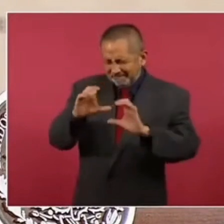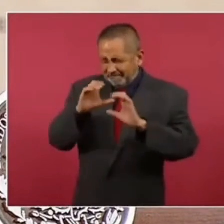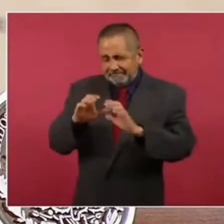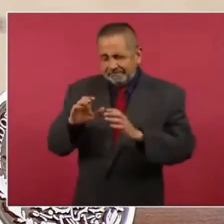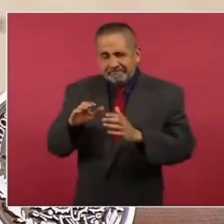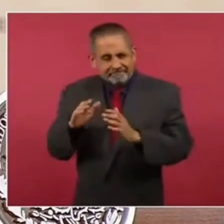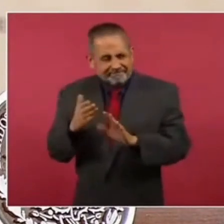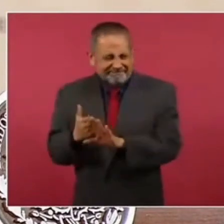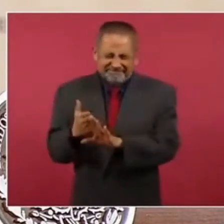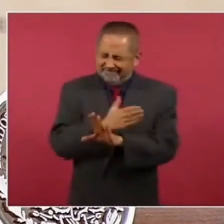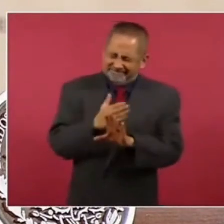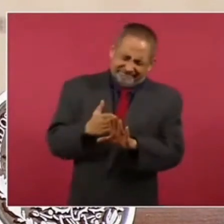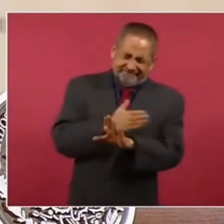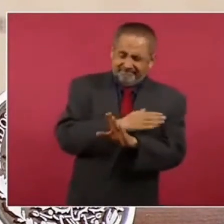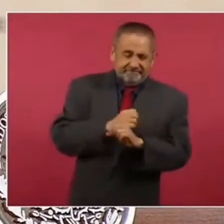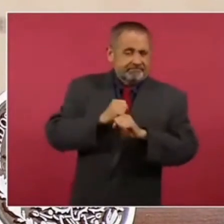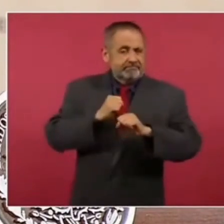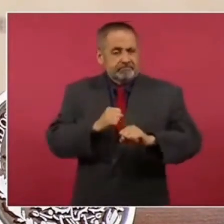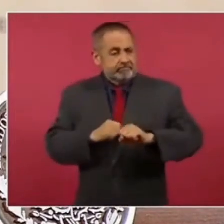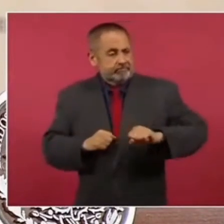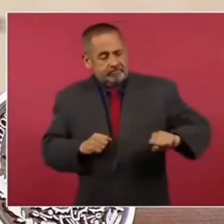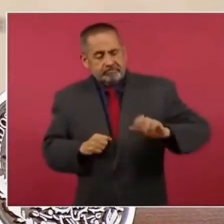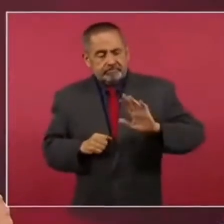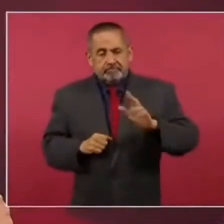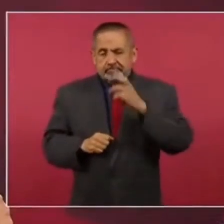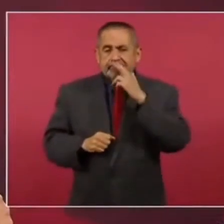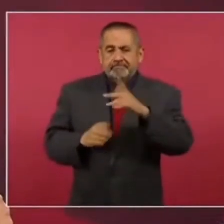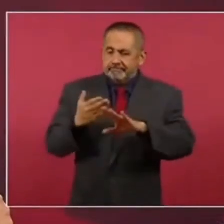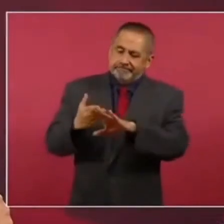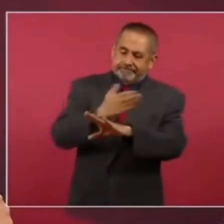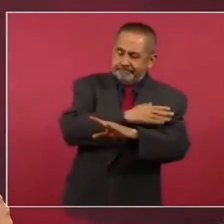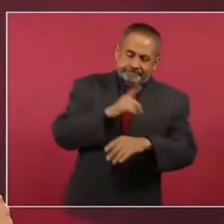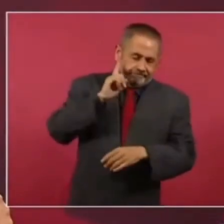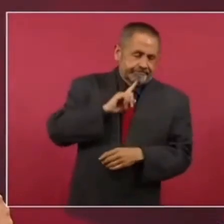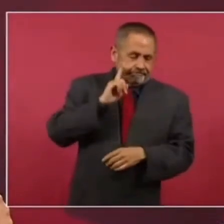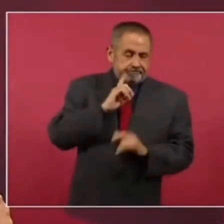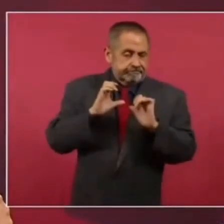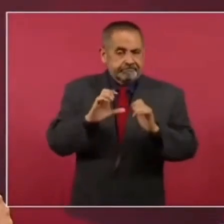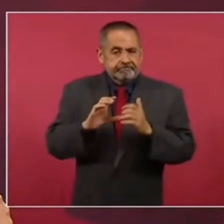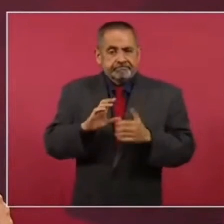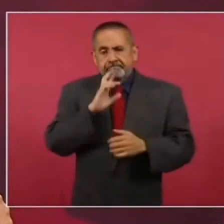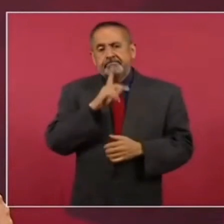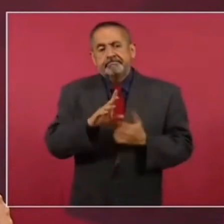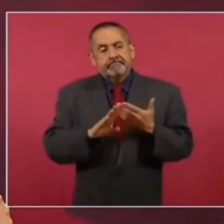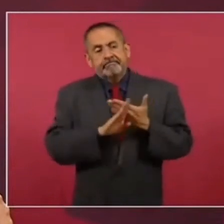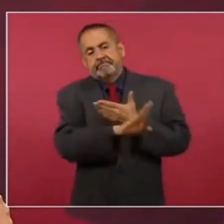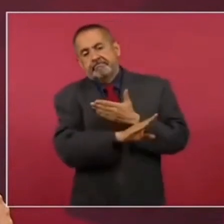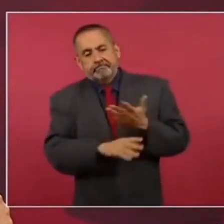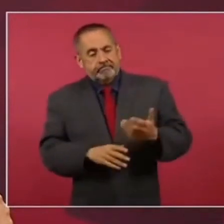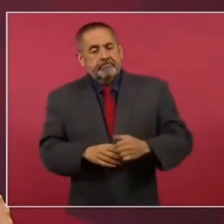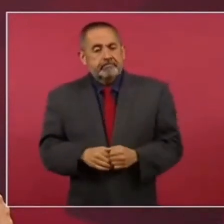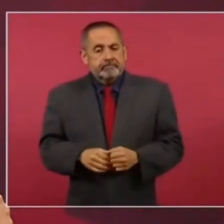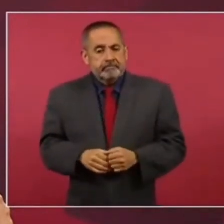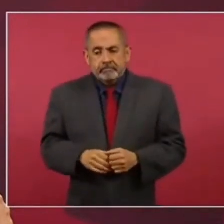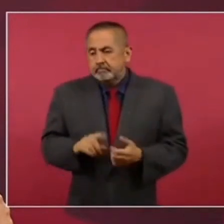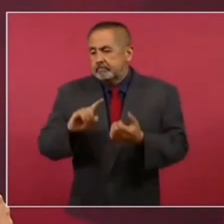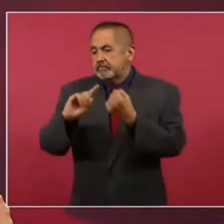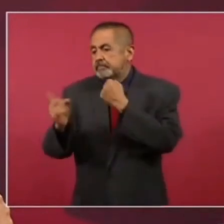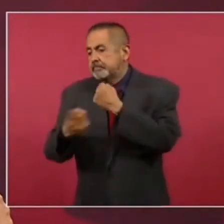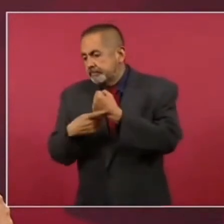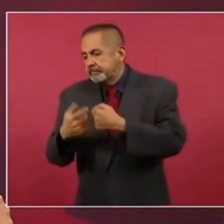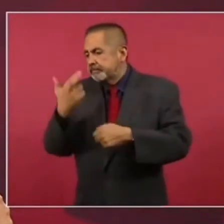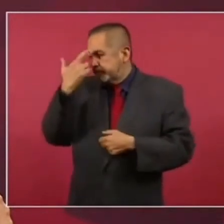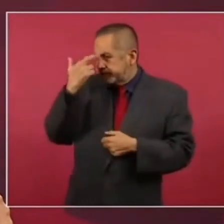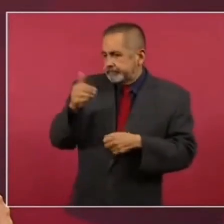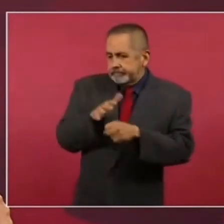En todo es mejor prevenir, atender las